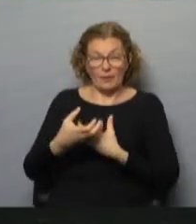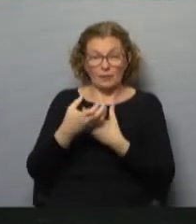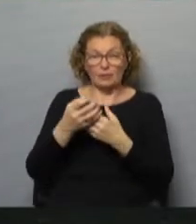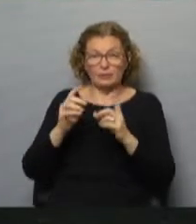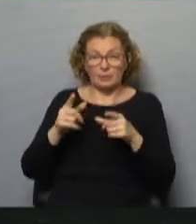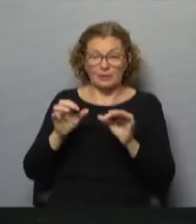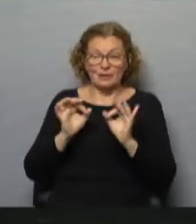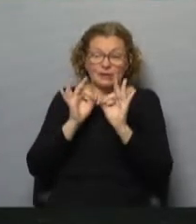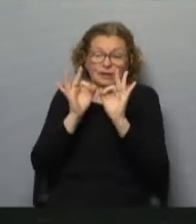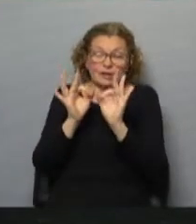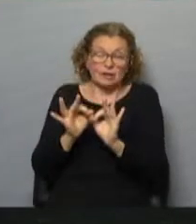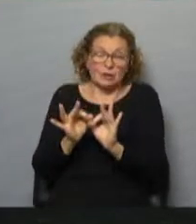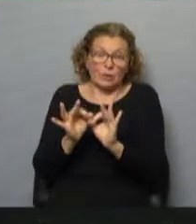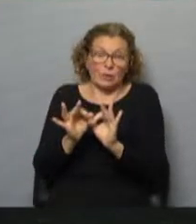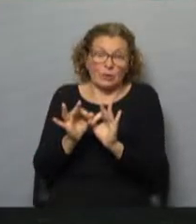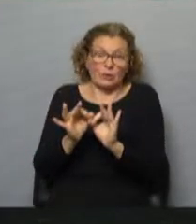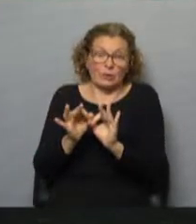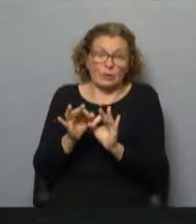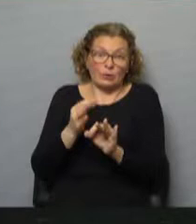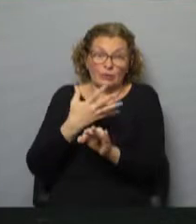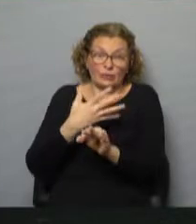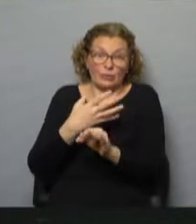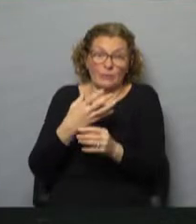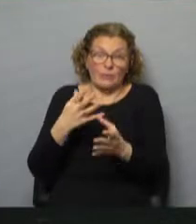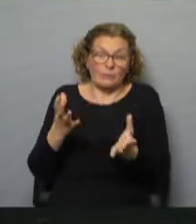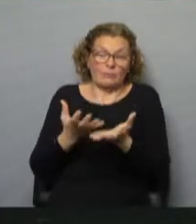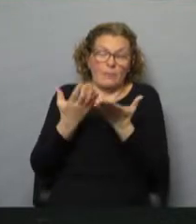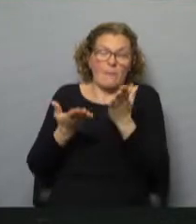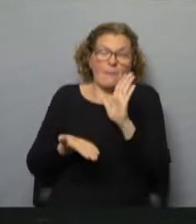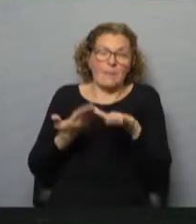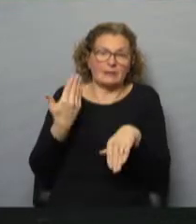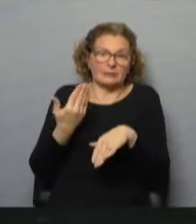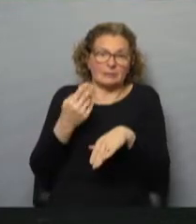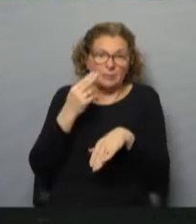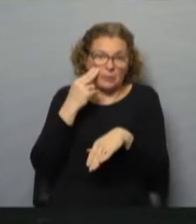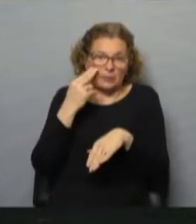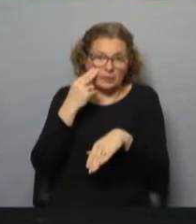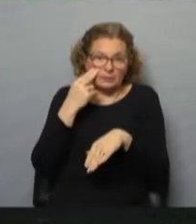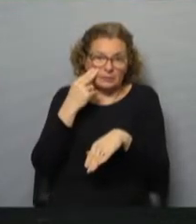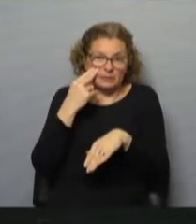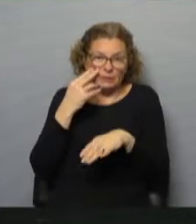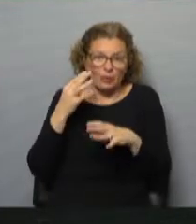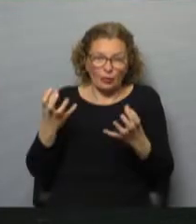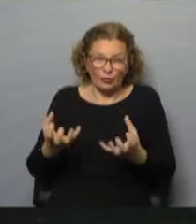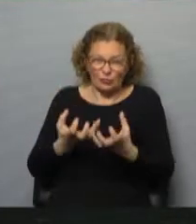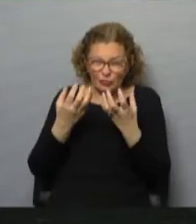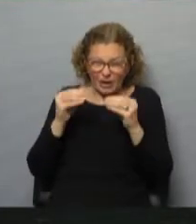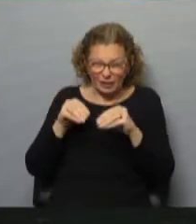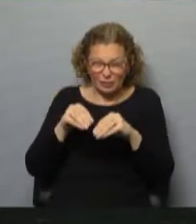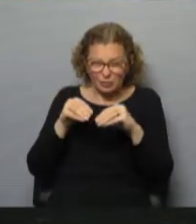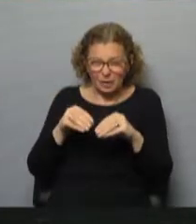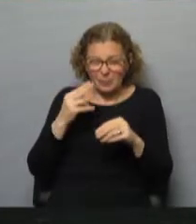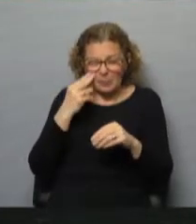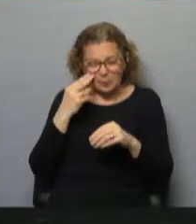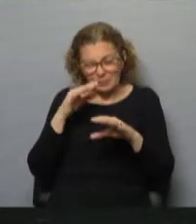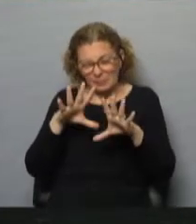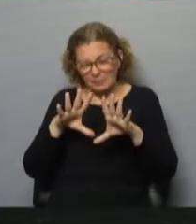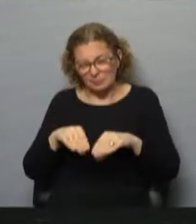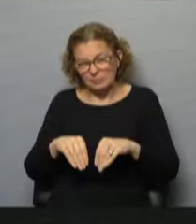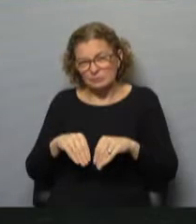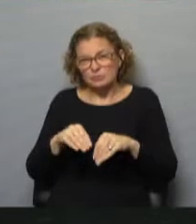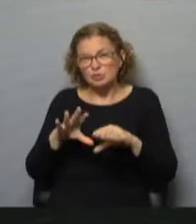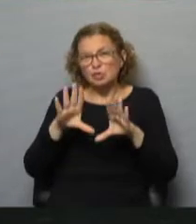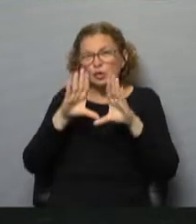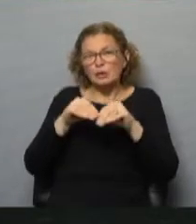bueno, logró que no se llevara a mayores y que los contenedores, si bien quedaron vandalizados y quedaron dañados, no, el daño no fue